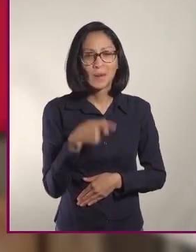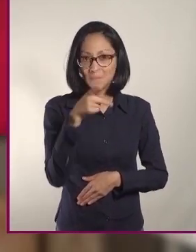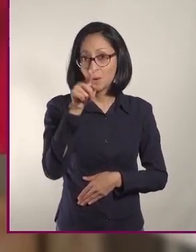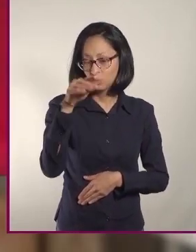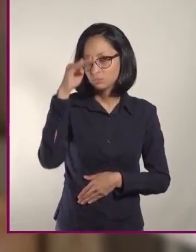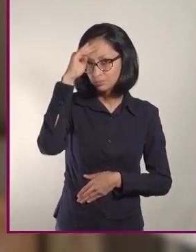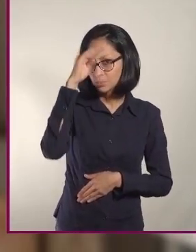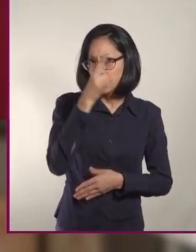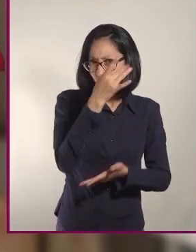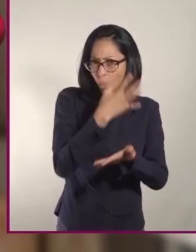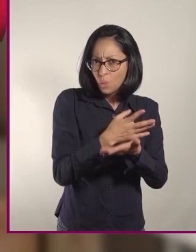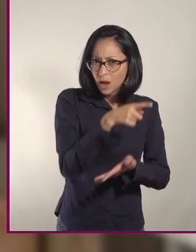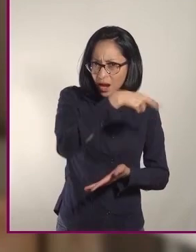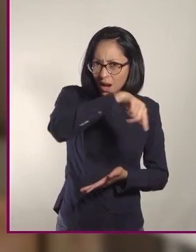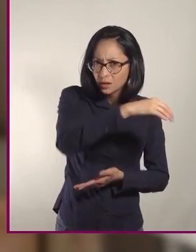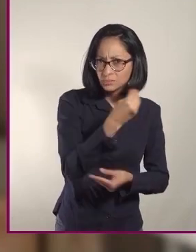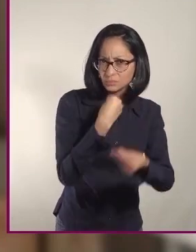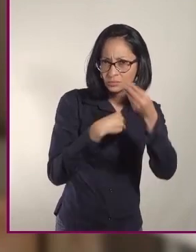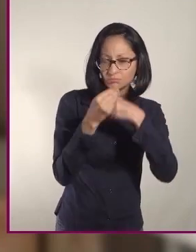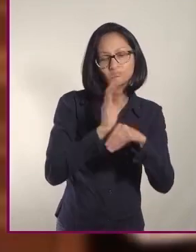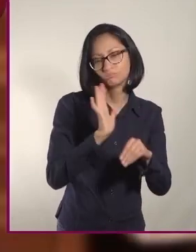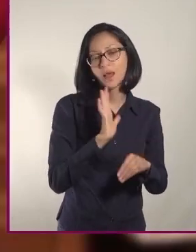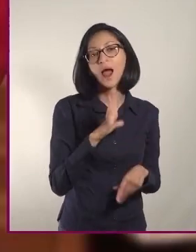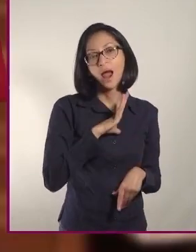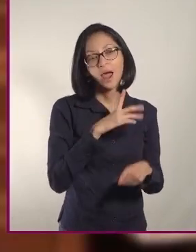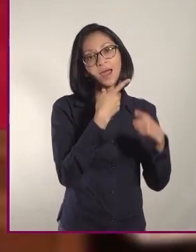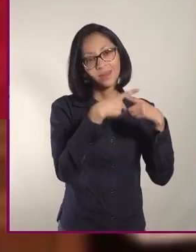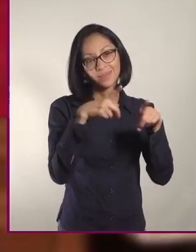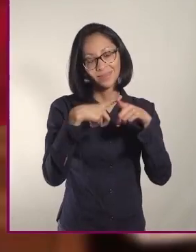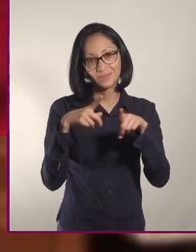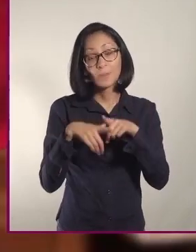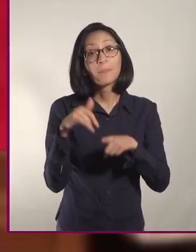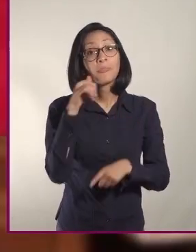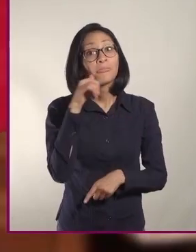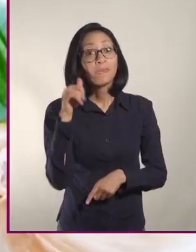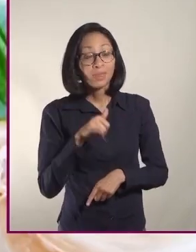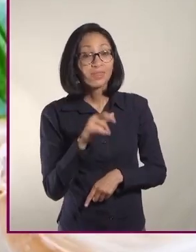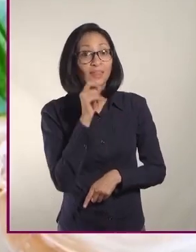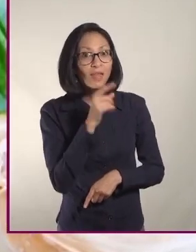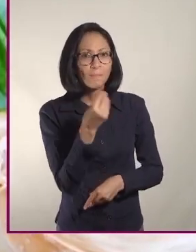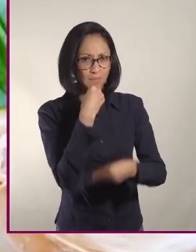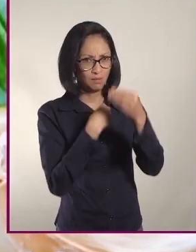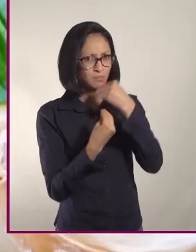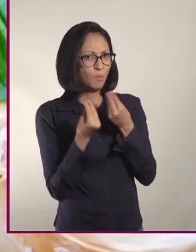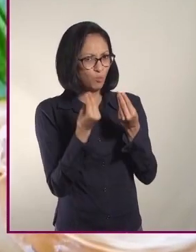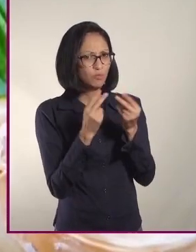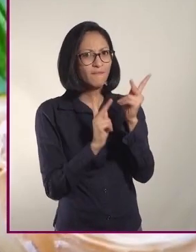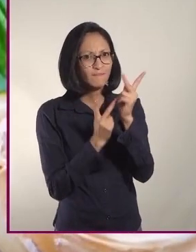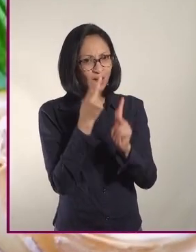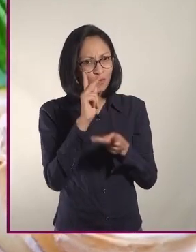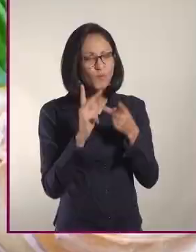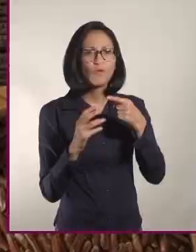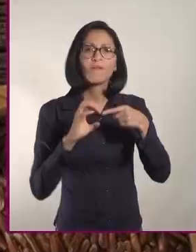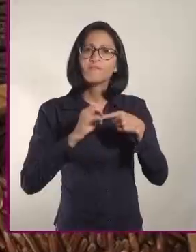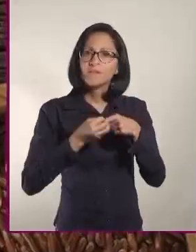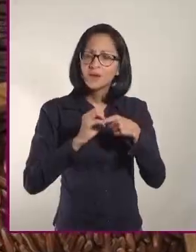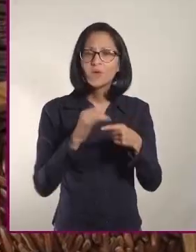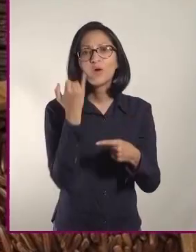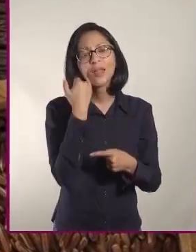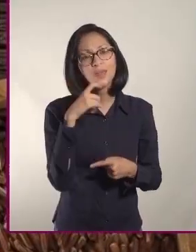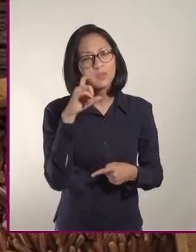imaginar, no solo se alimentan de eso. Los italianos también comen mucha verdura, frijoles, jitomate,